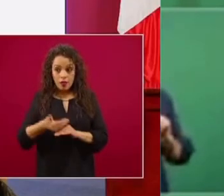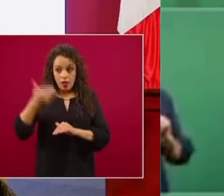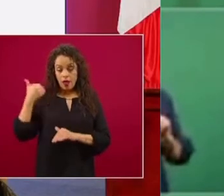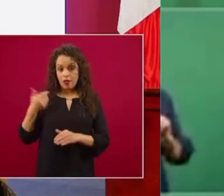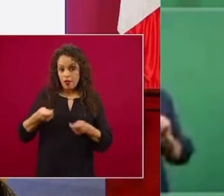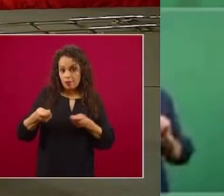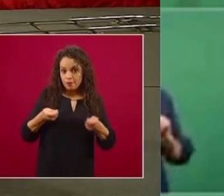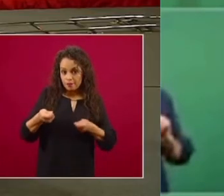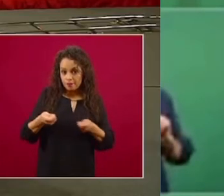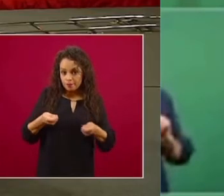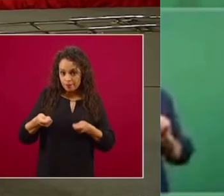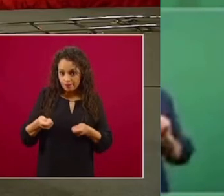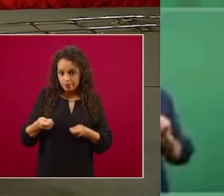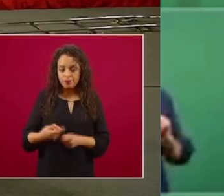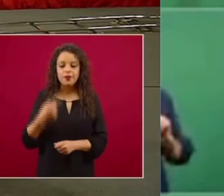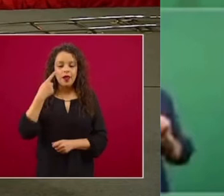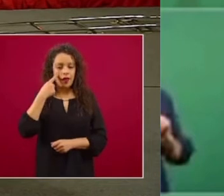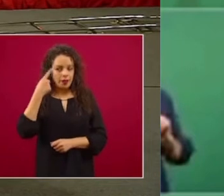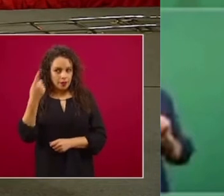Termino mostrándoselos.